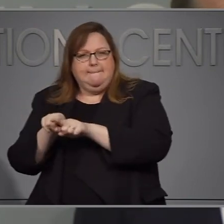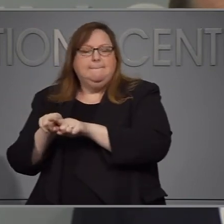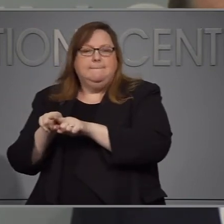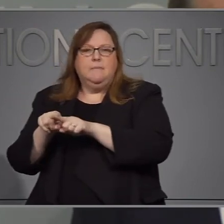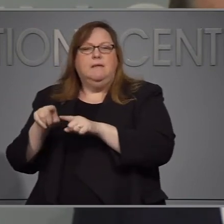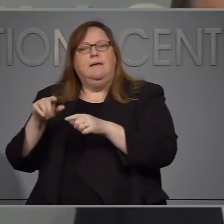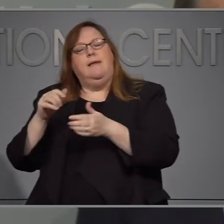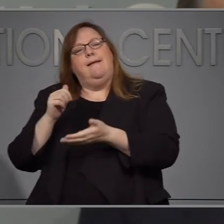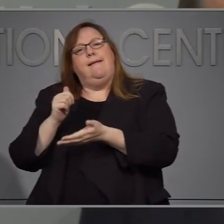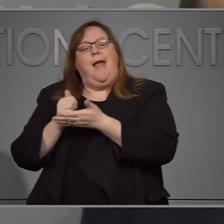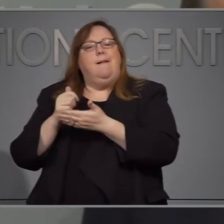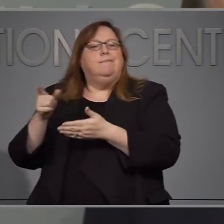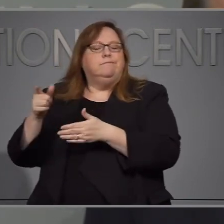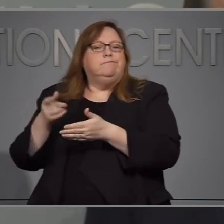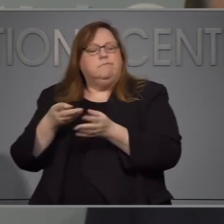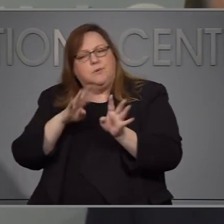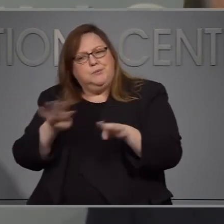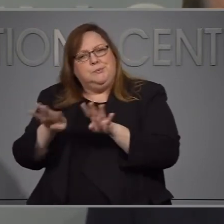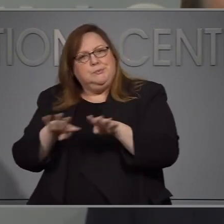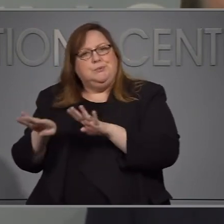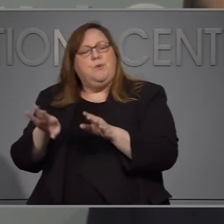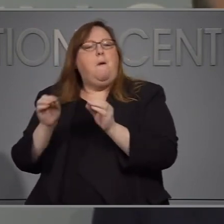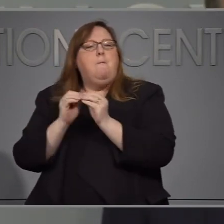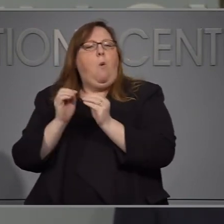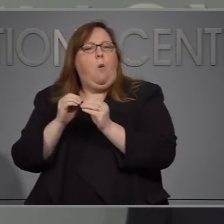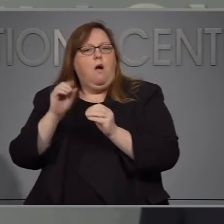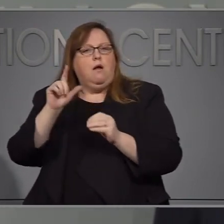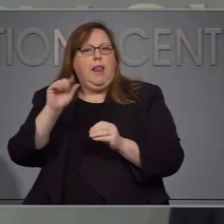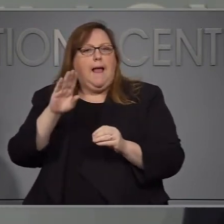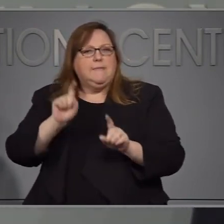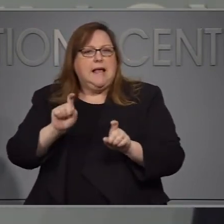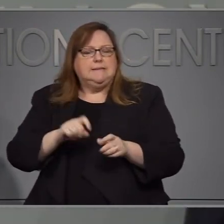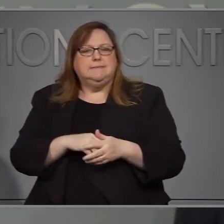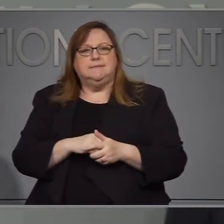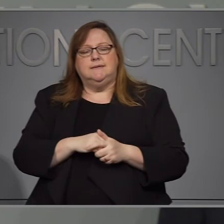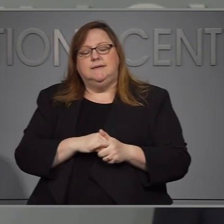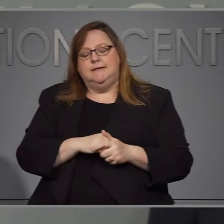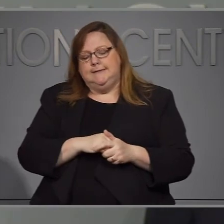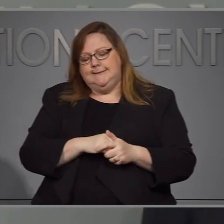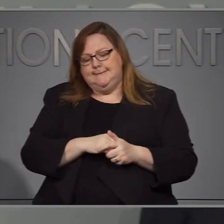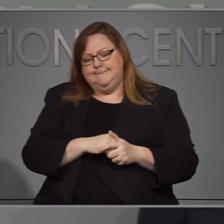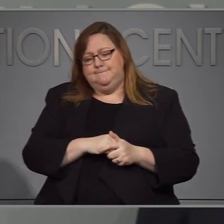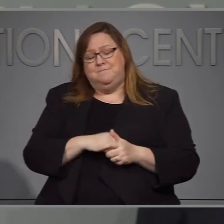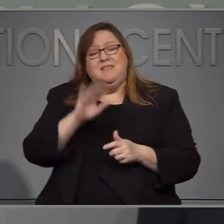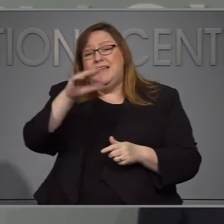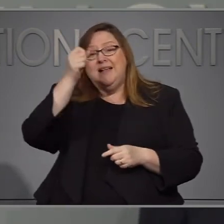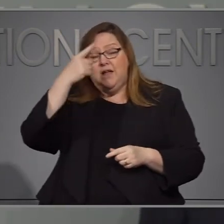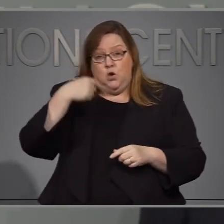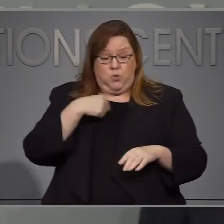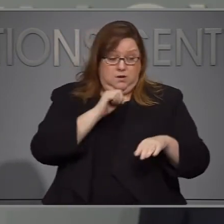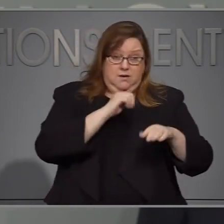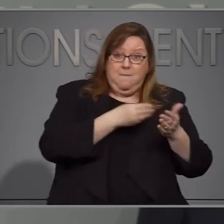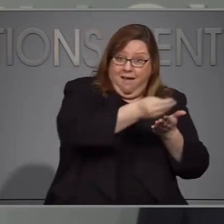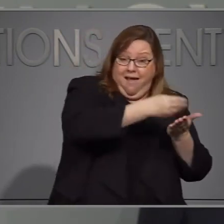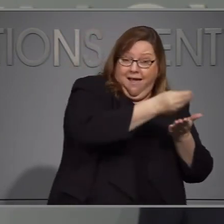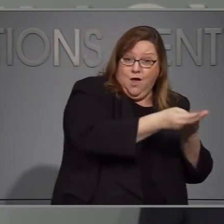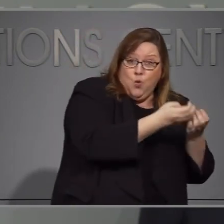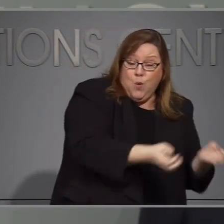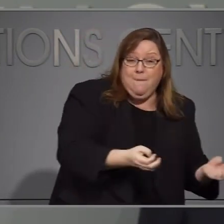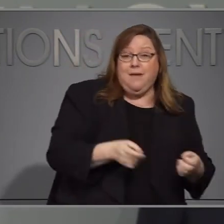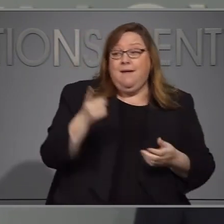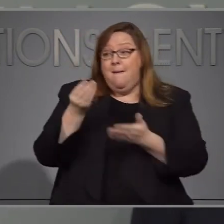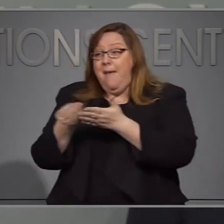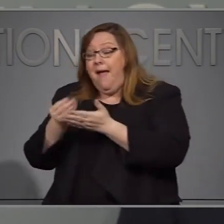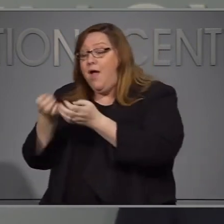Continuamos estando y limitados por la escasez de reagentes, así aunque tengamos nuevas plataformas de